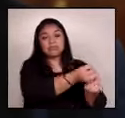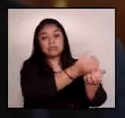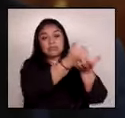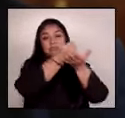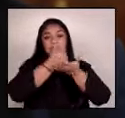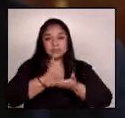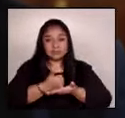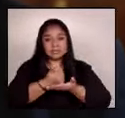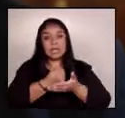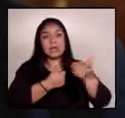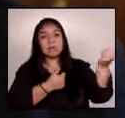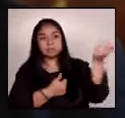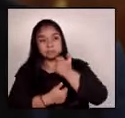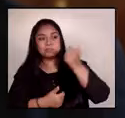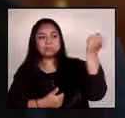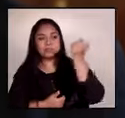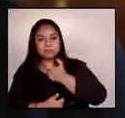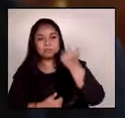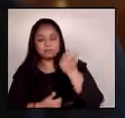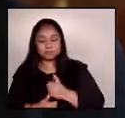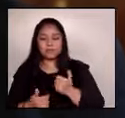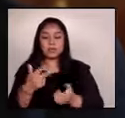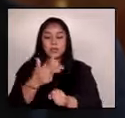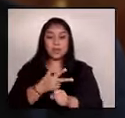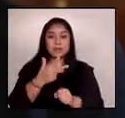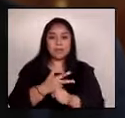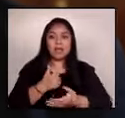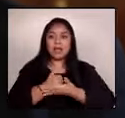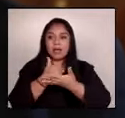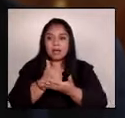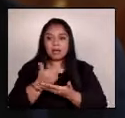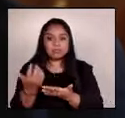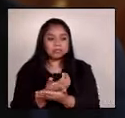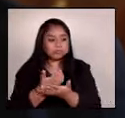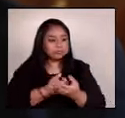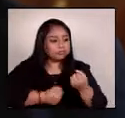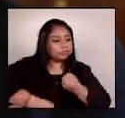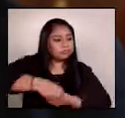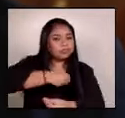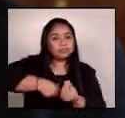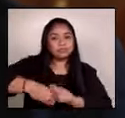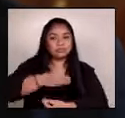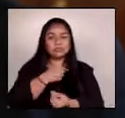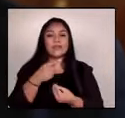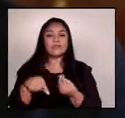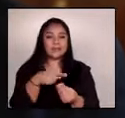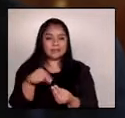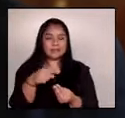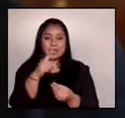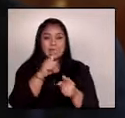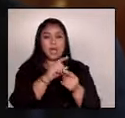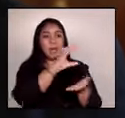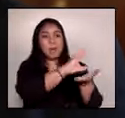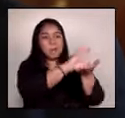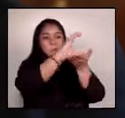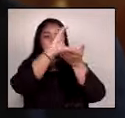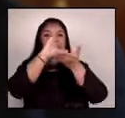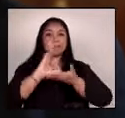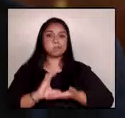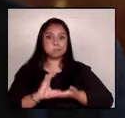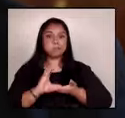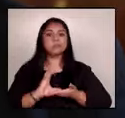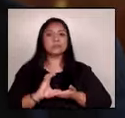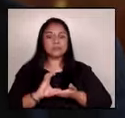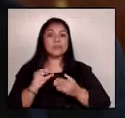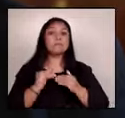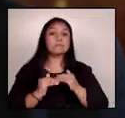sus remesas contribuyen a la economía de miles de familias y en su conjunto, su volumen es mayor al que recibimos